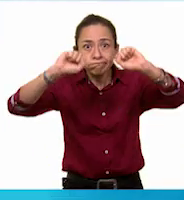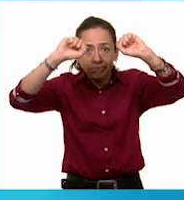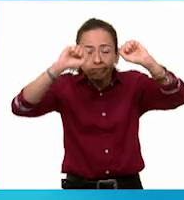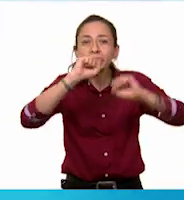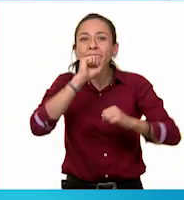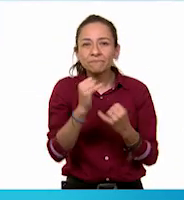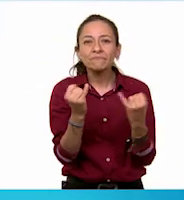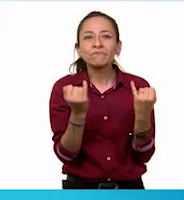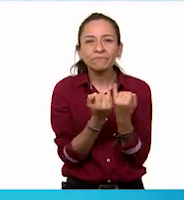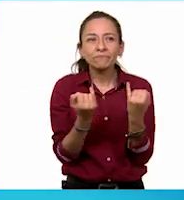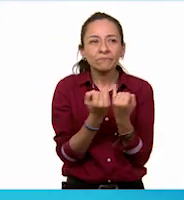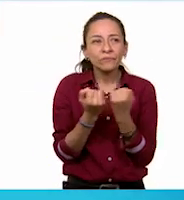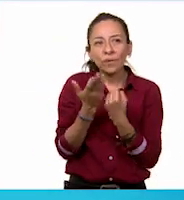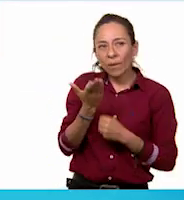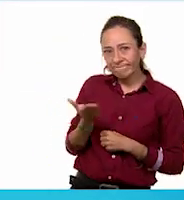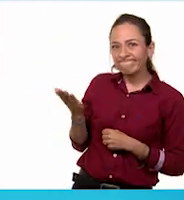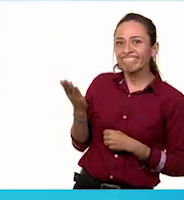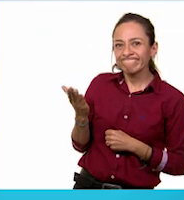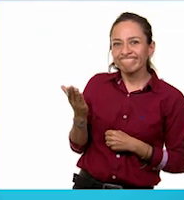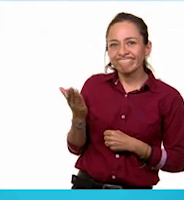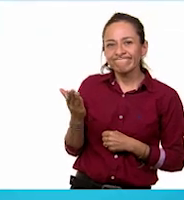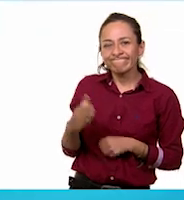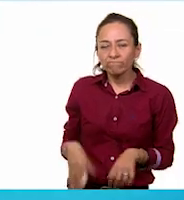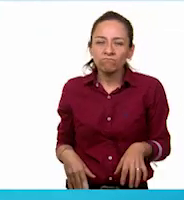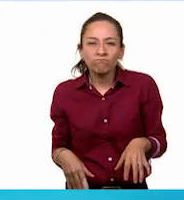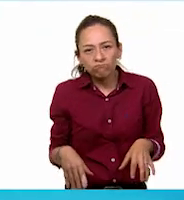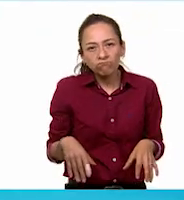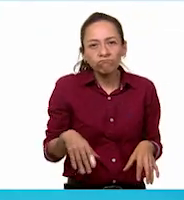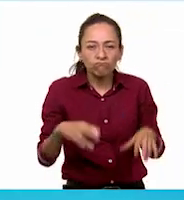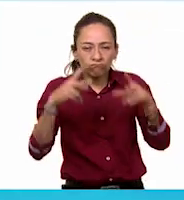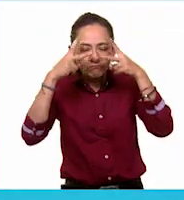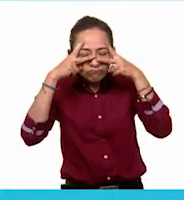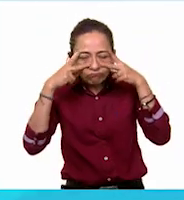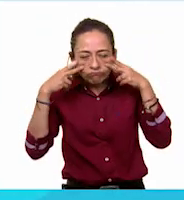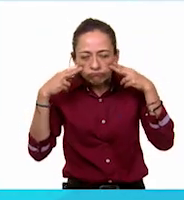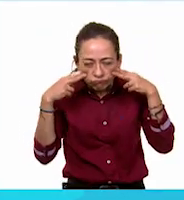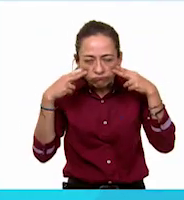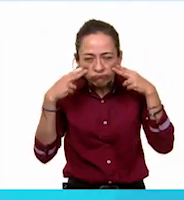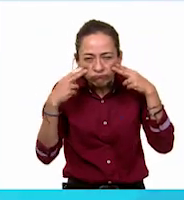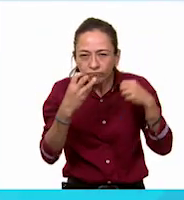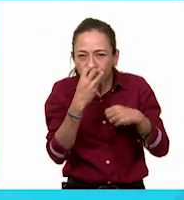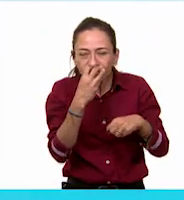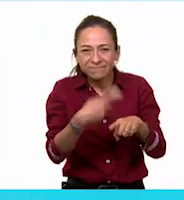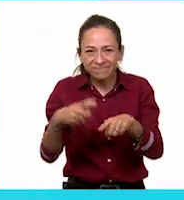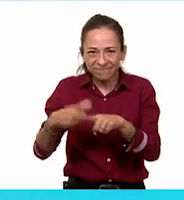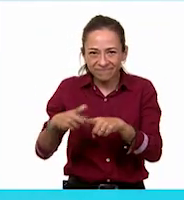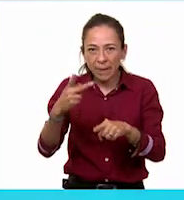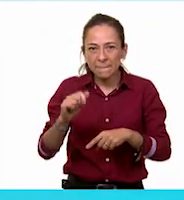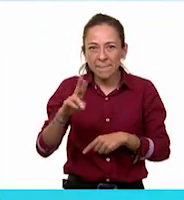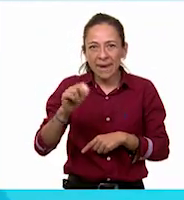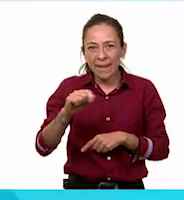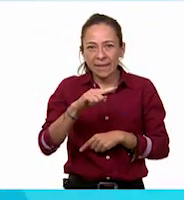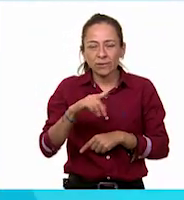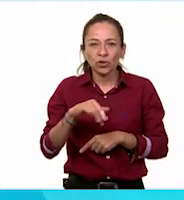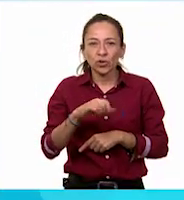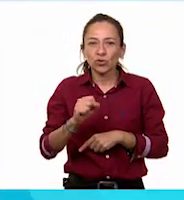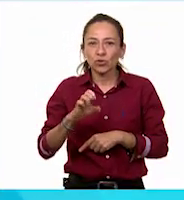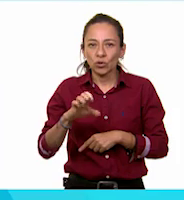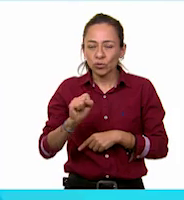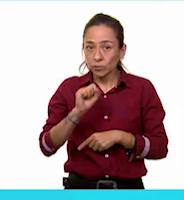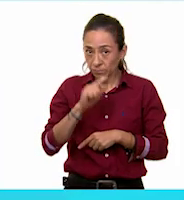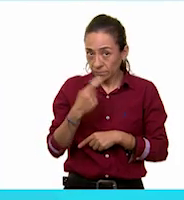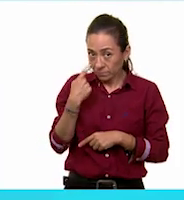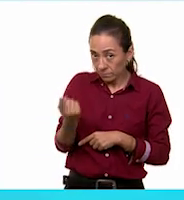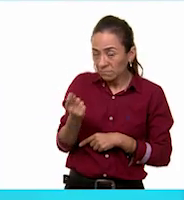están atrás. E incluso ya a grandes términos, los dinosaurios también son megafauna por el tamaño con el que vimos atrás. Pero en este caso aquí, cuando hacemos